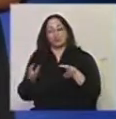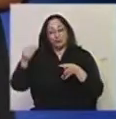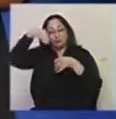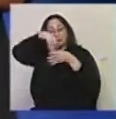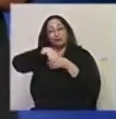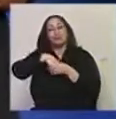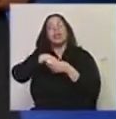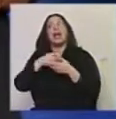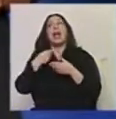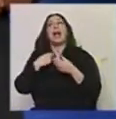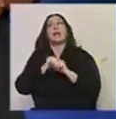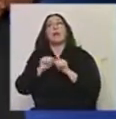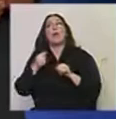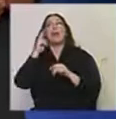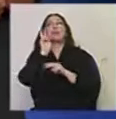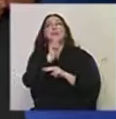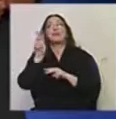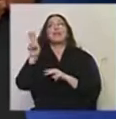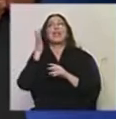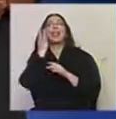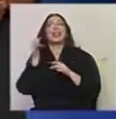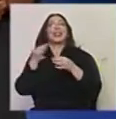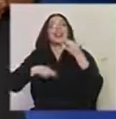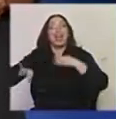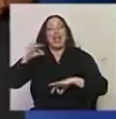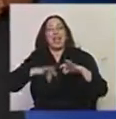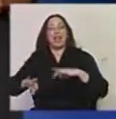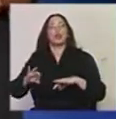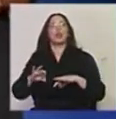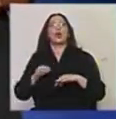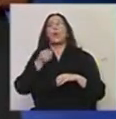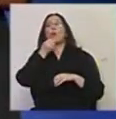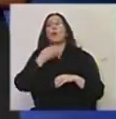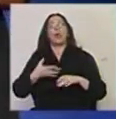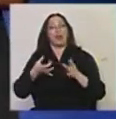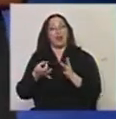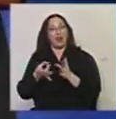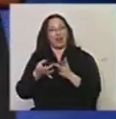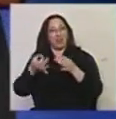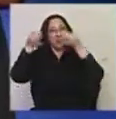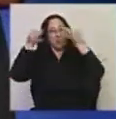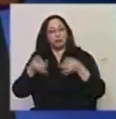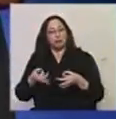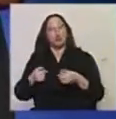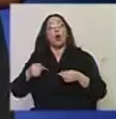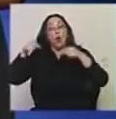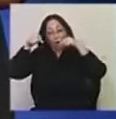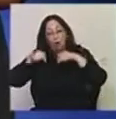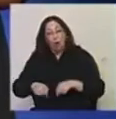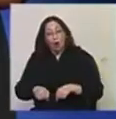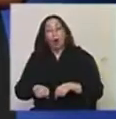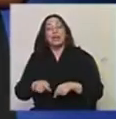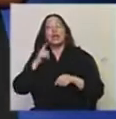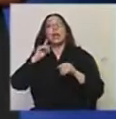consumo, en este caso, de teatro, de teatro de buena calidad. Hoy, de alguna manera, el